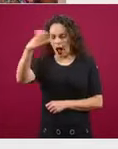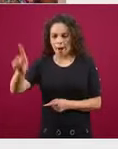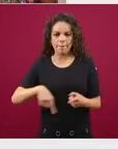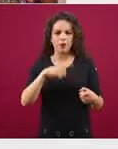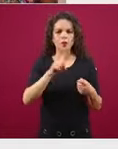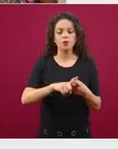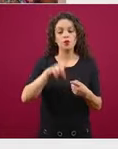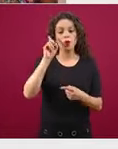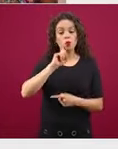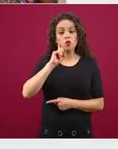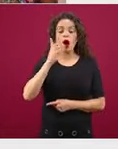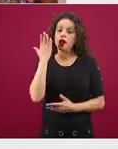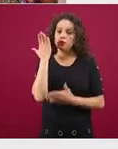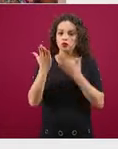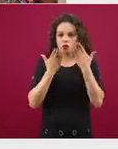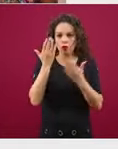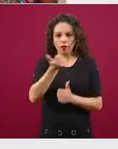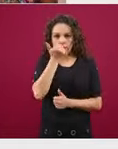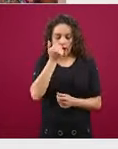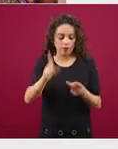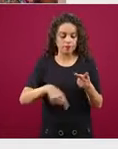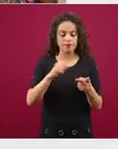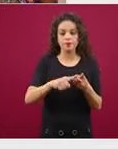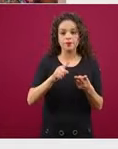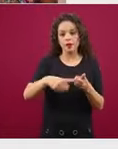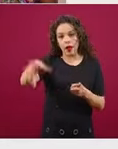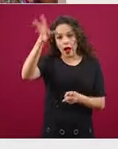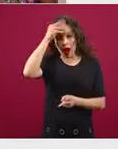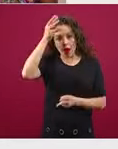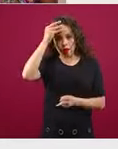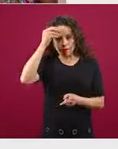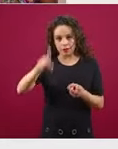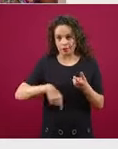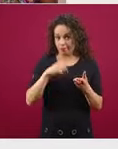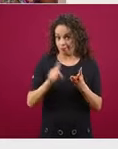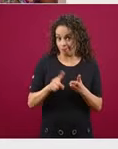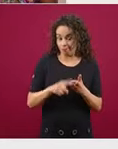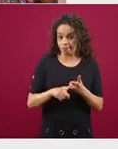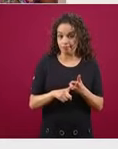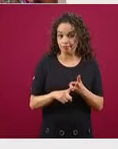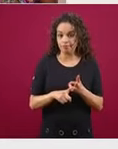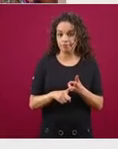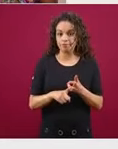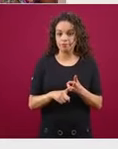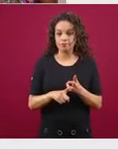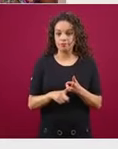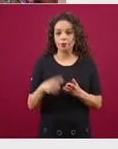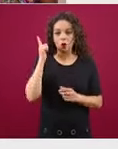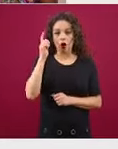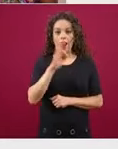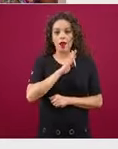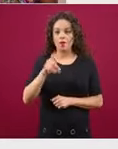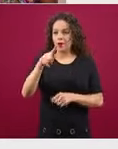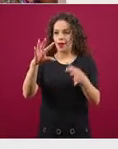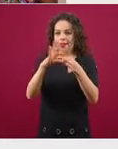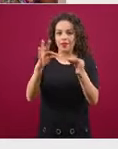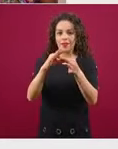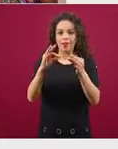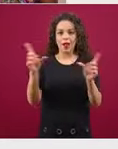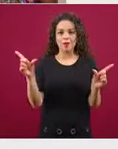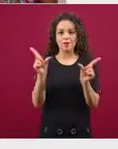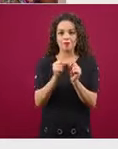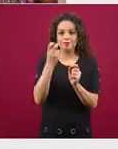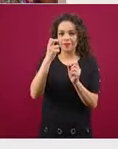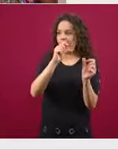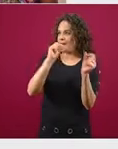de las aprendices. No sé, Nadine, si puedes presentar esta lámina rápidamente. Sí, creo que es